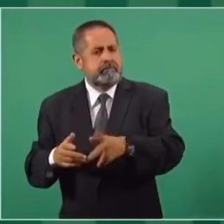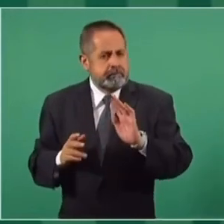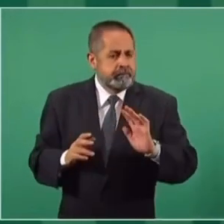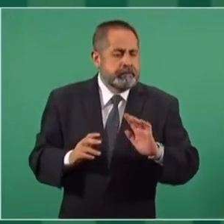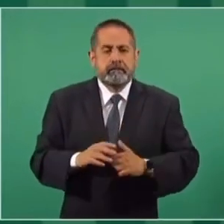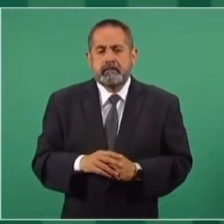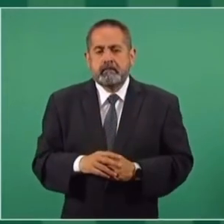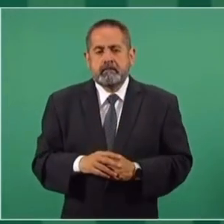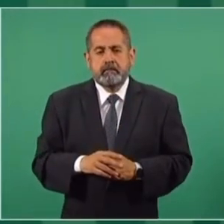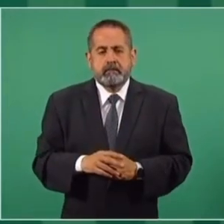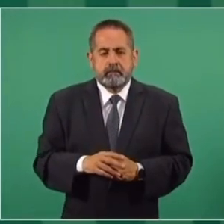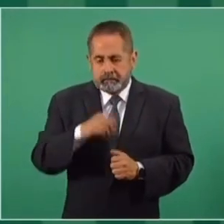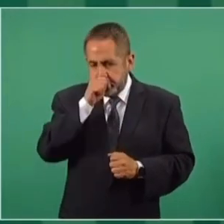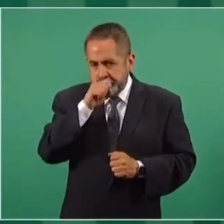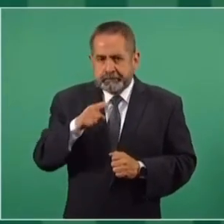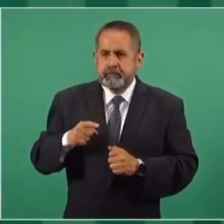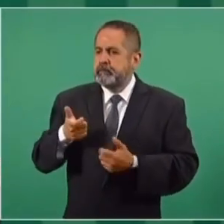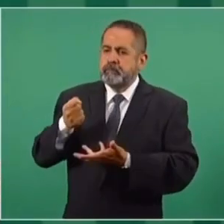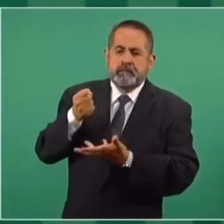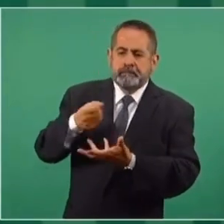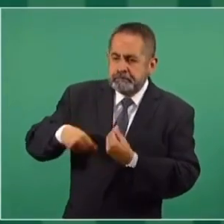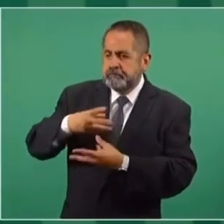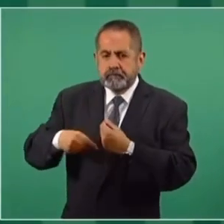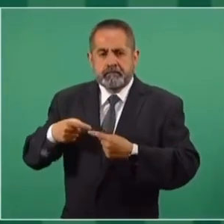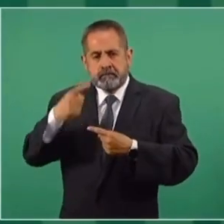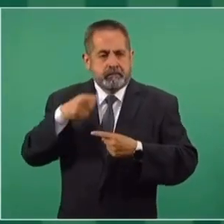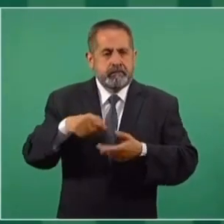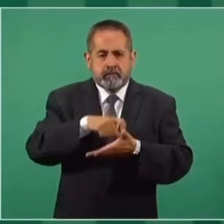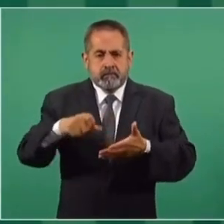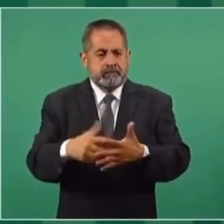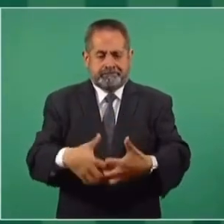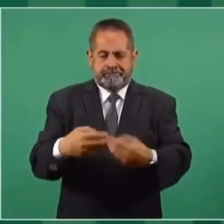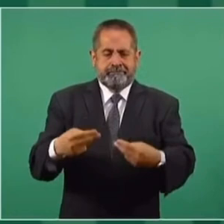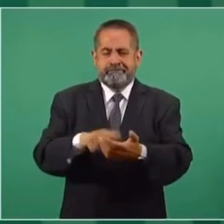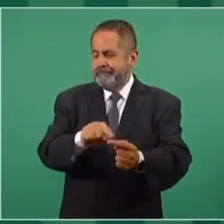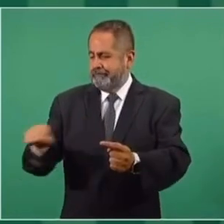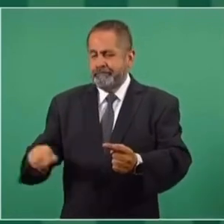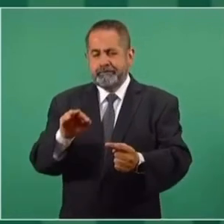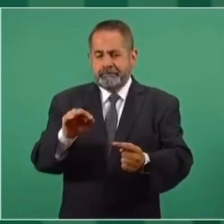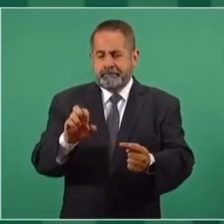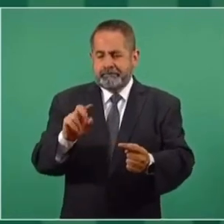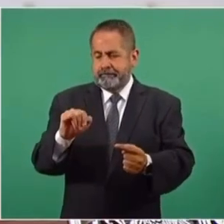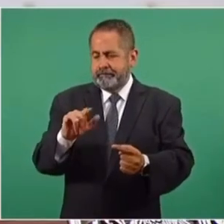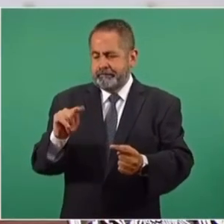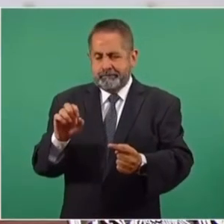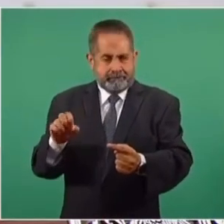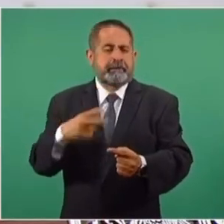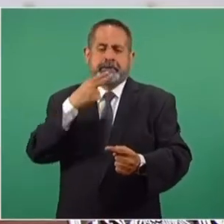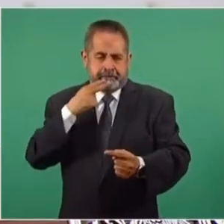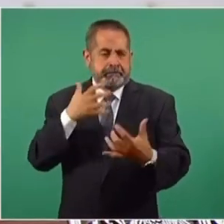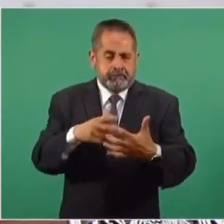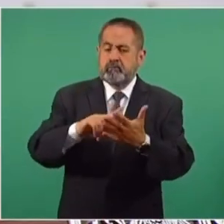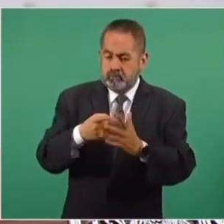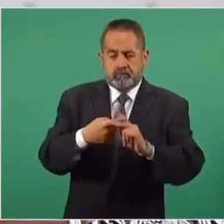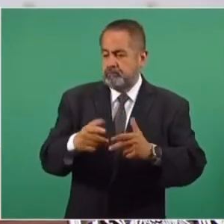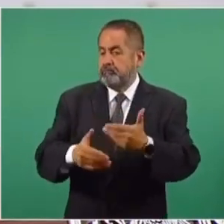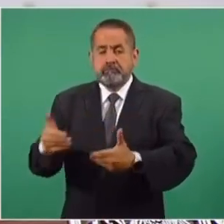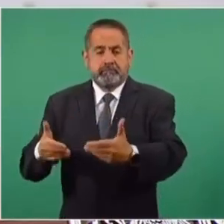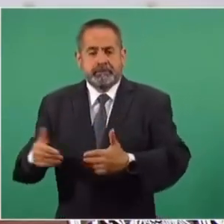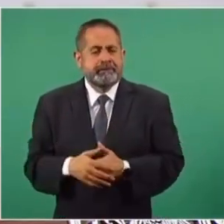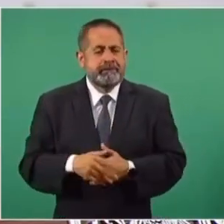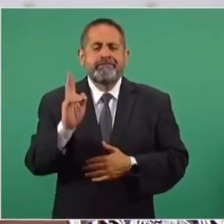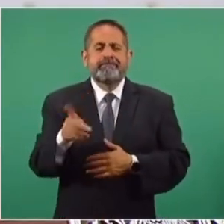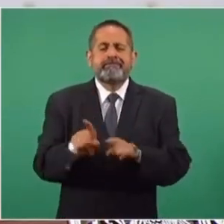con el presupuesto destinado a la compra de fertilizante vamos a poder operar estas plantas. Es